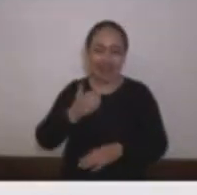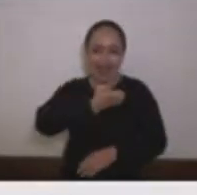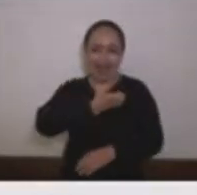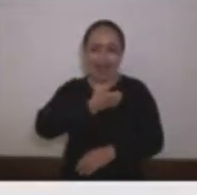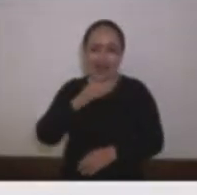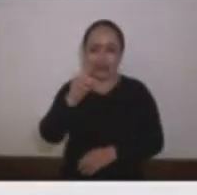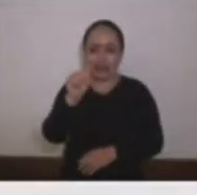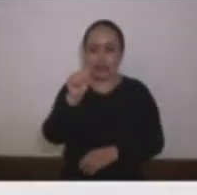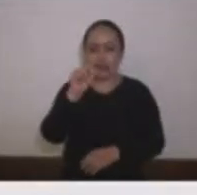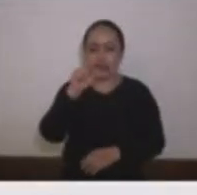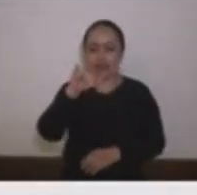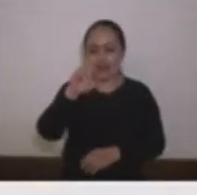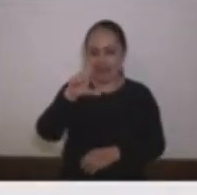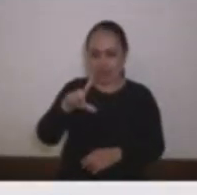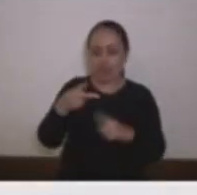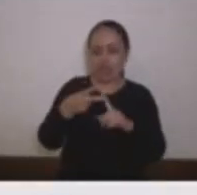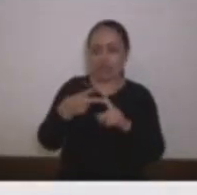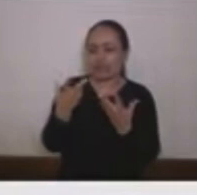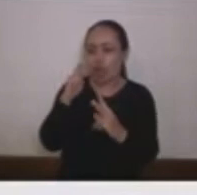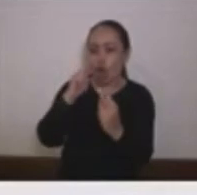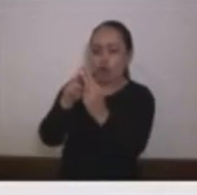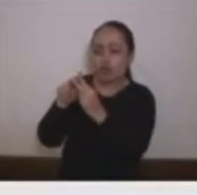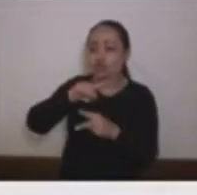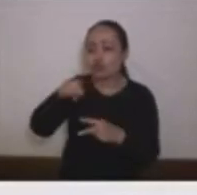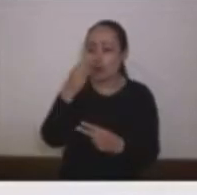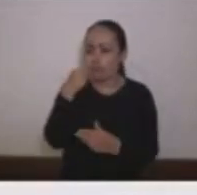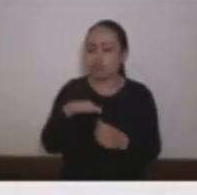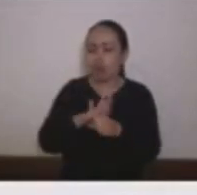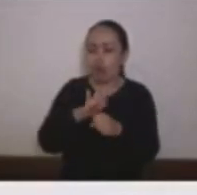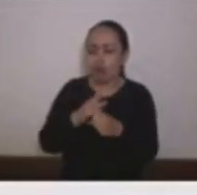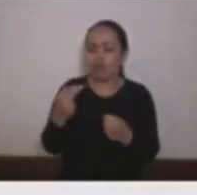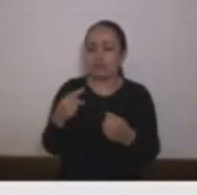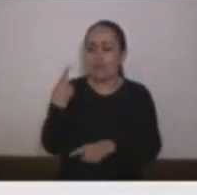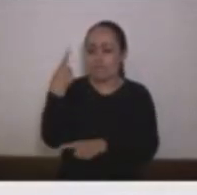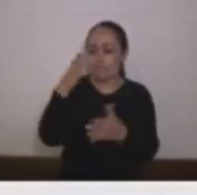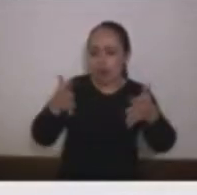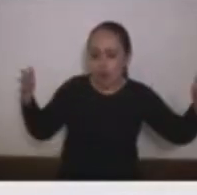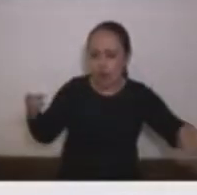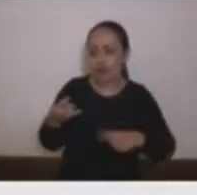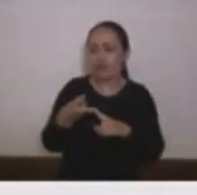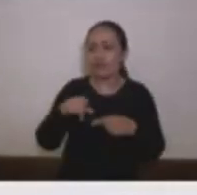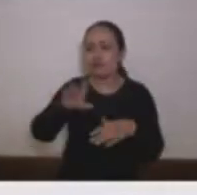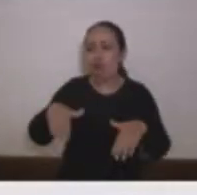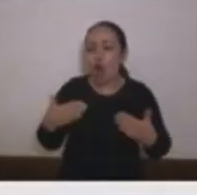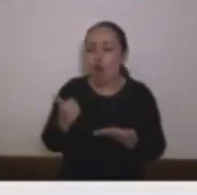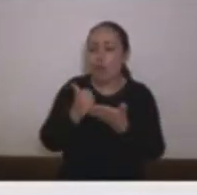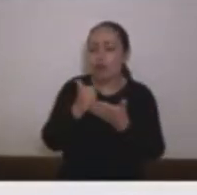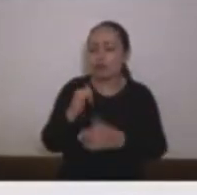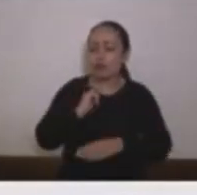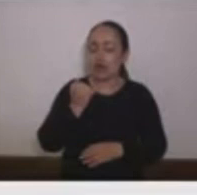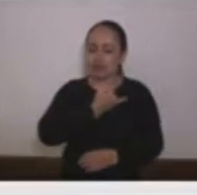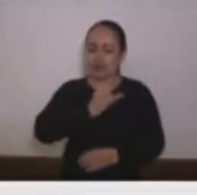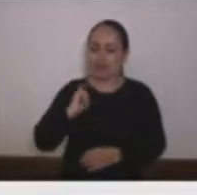si conoce usted el pacto de Palo Grande quisiera preguntarle de qué manera garantizará usted la independencia en el ejercicio del control fiscal con respecto